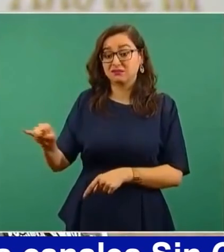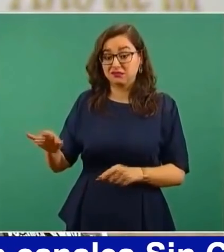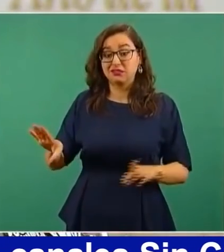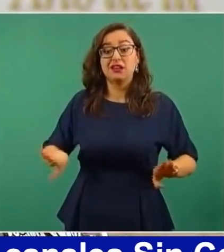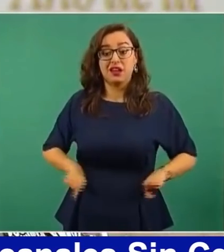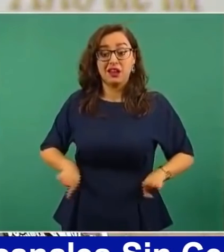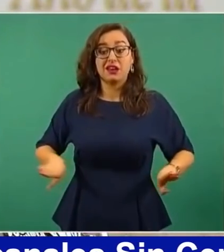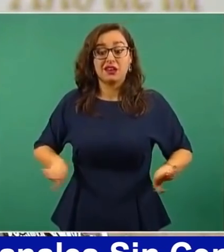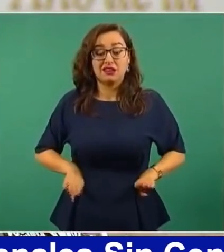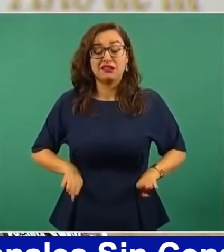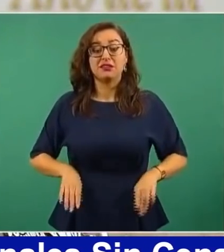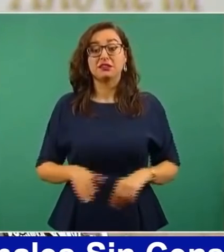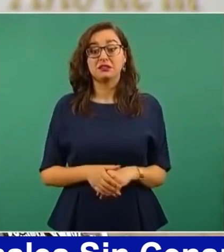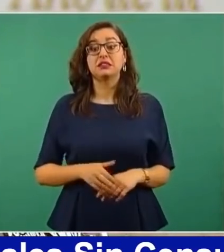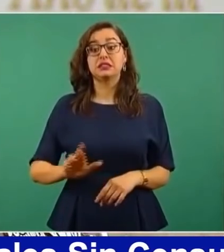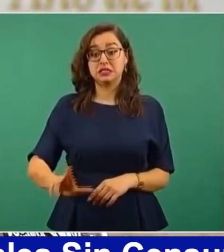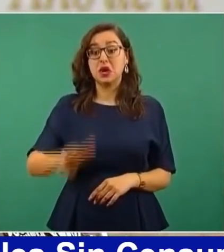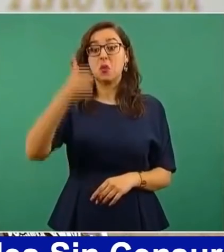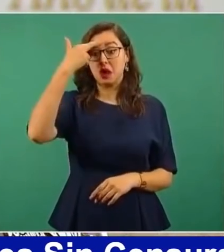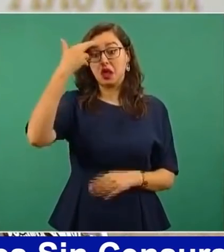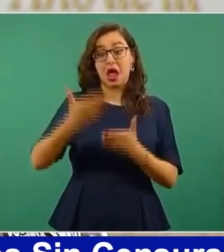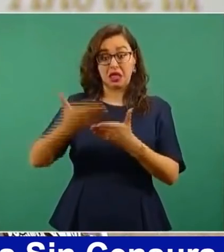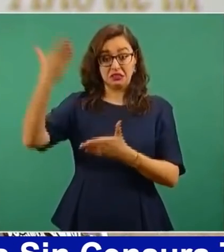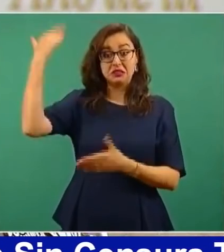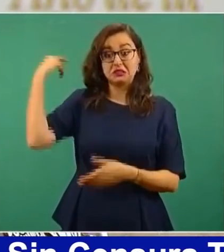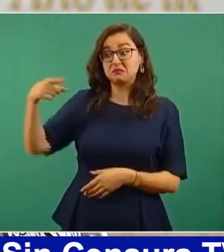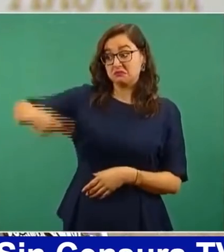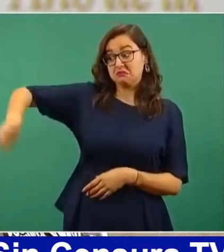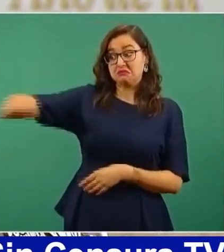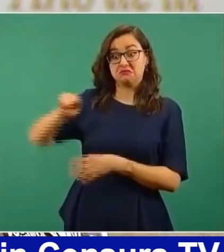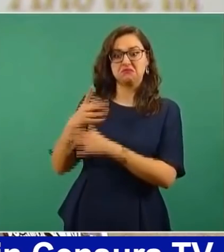¿Se acuerdan como decían antes que no les iba a temblar la mano?